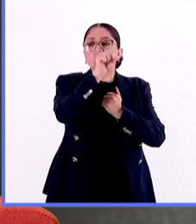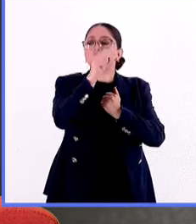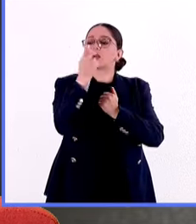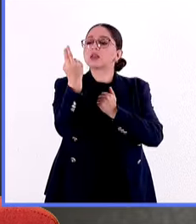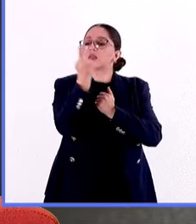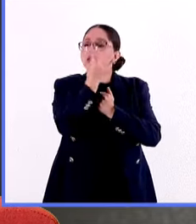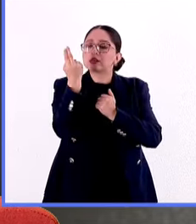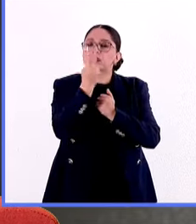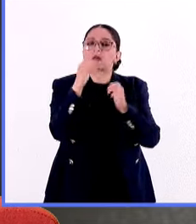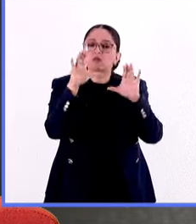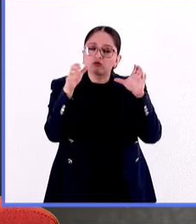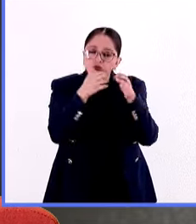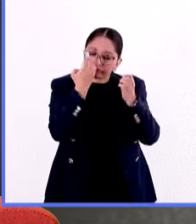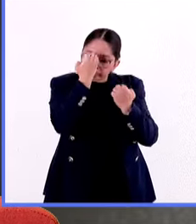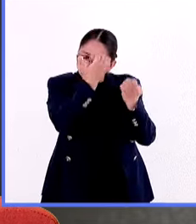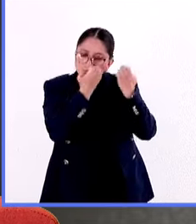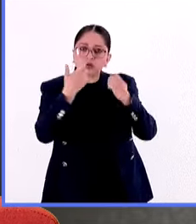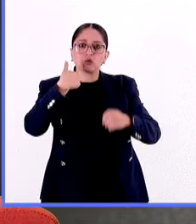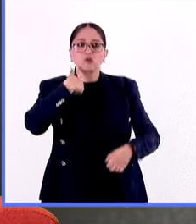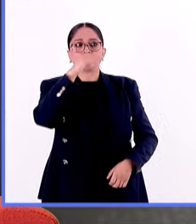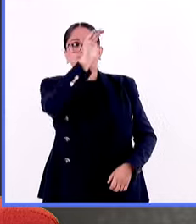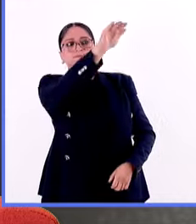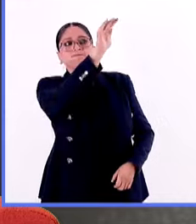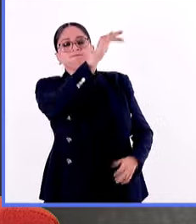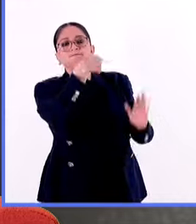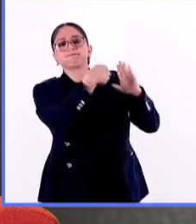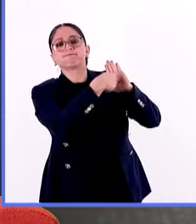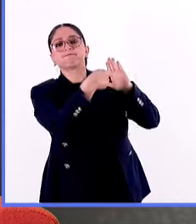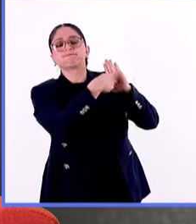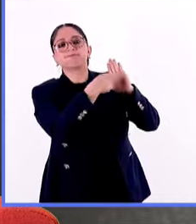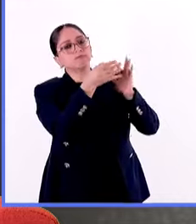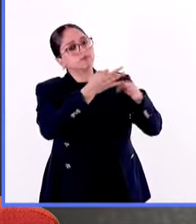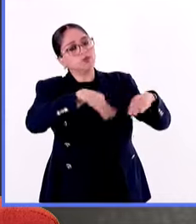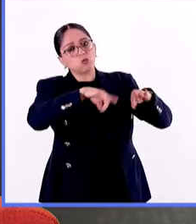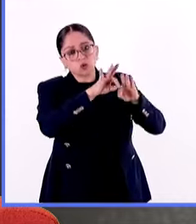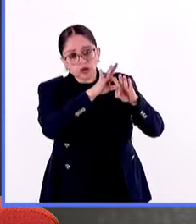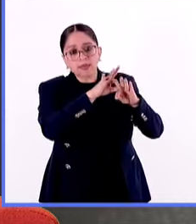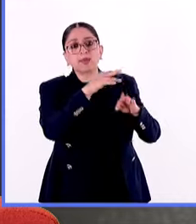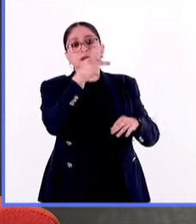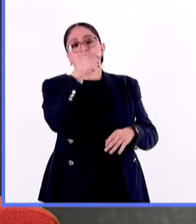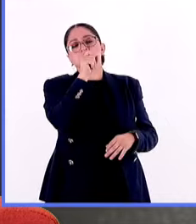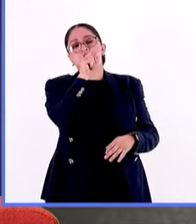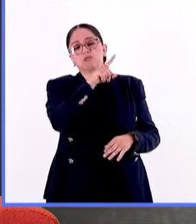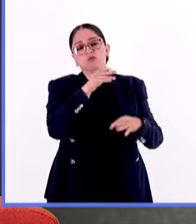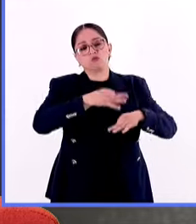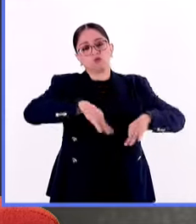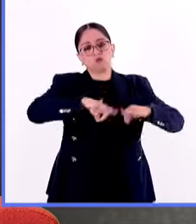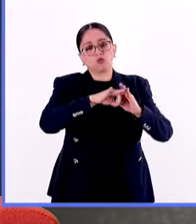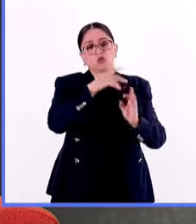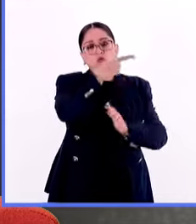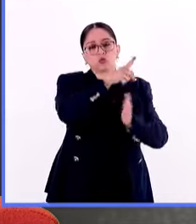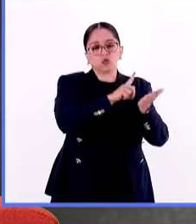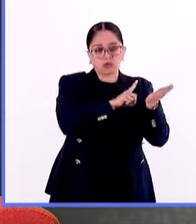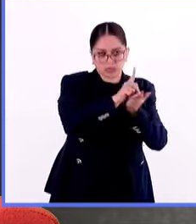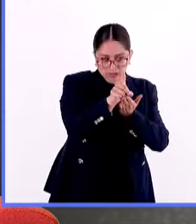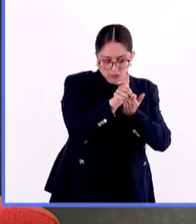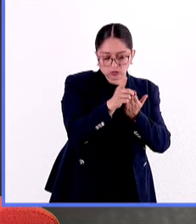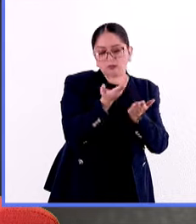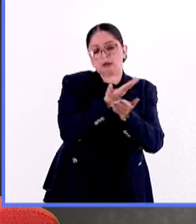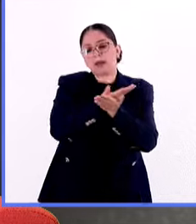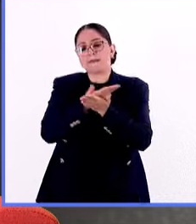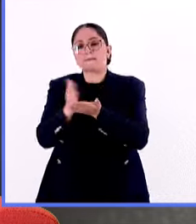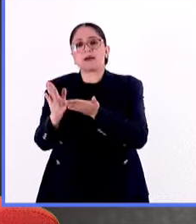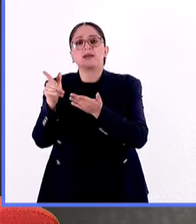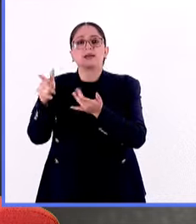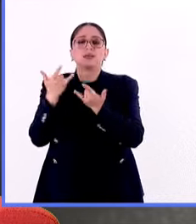y sobre todo educarlos en la importancia de sus derechos y de su ejercicio, además de la